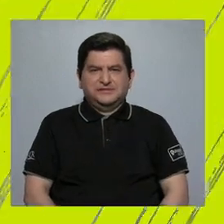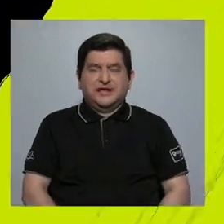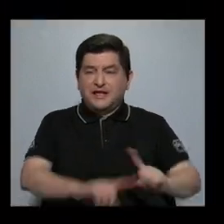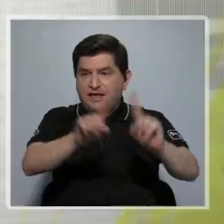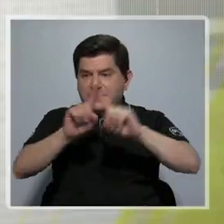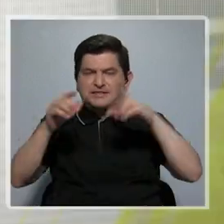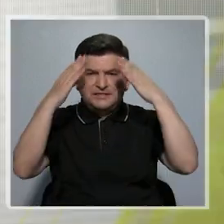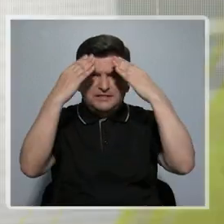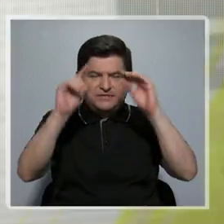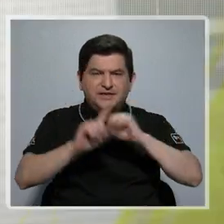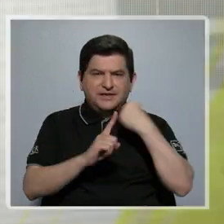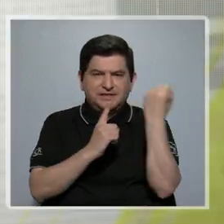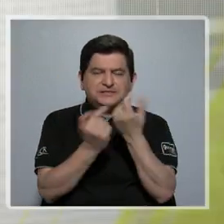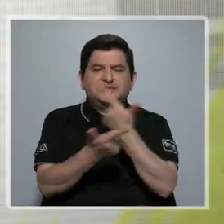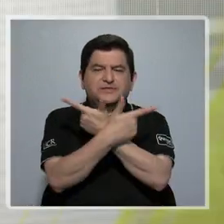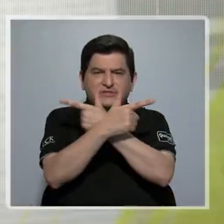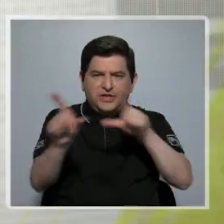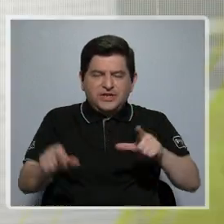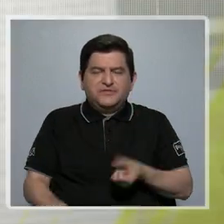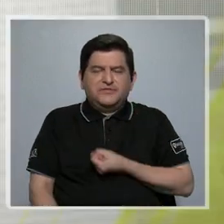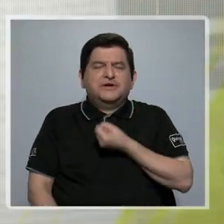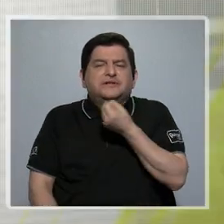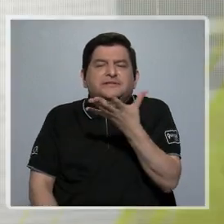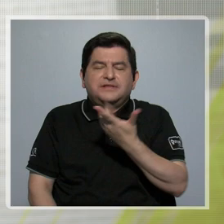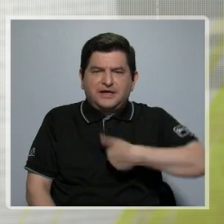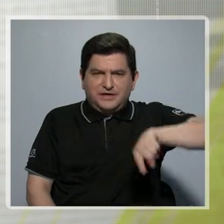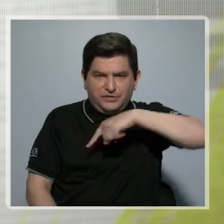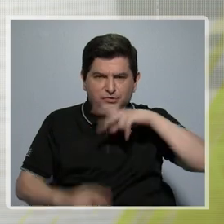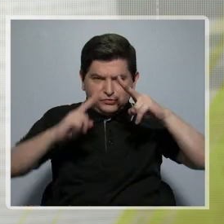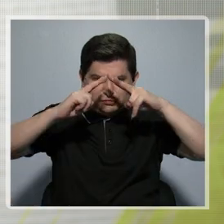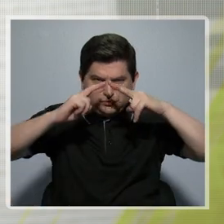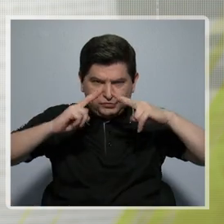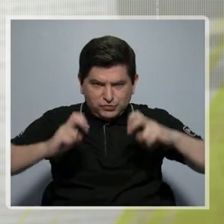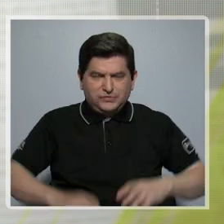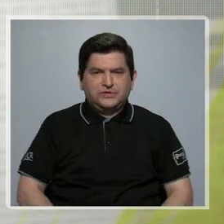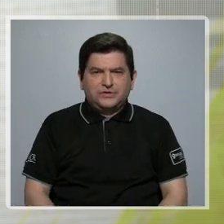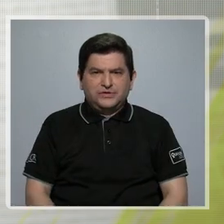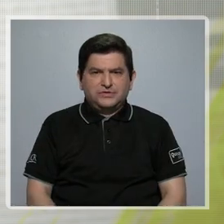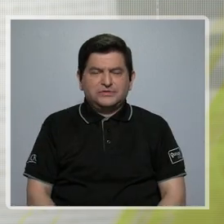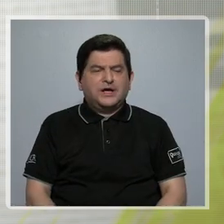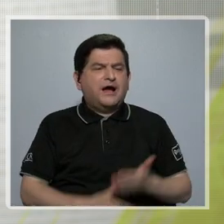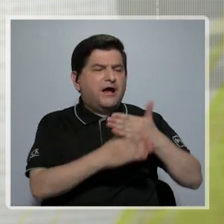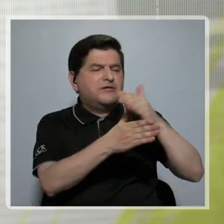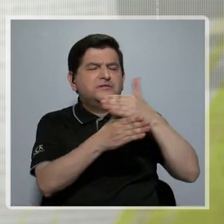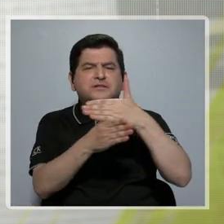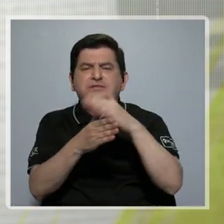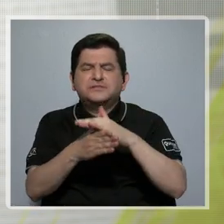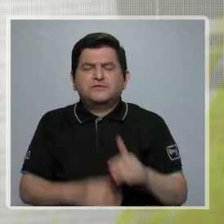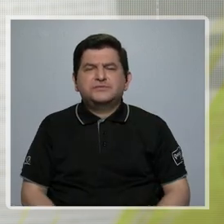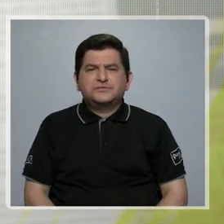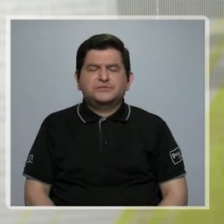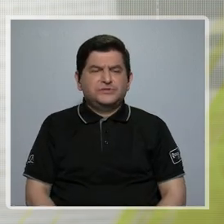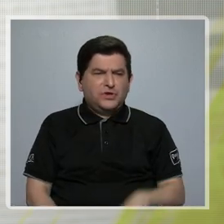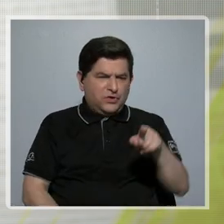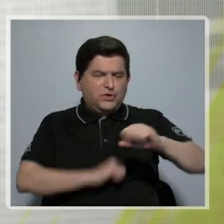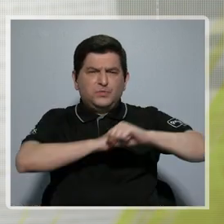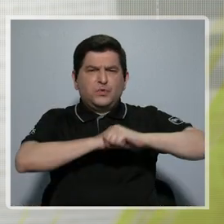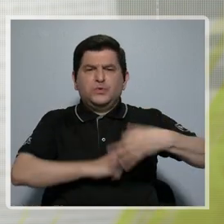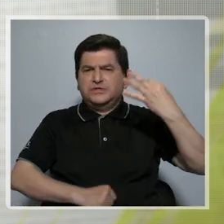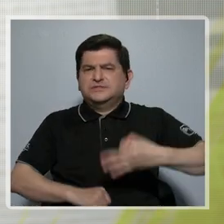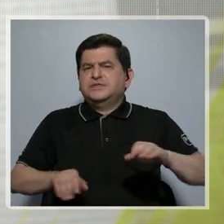en los diferentes informes del Estado de la Libertad de Expresión, hemos analizado cómo ha sido la distribución de la pauta oficial.